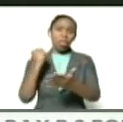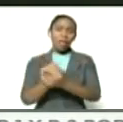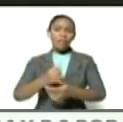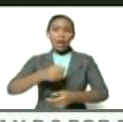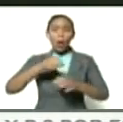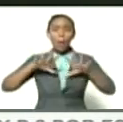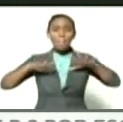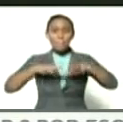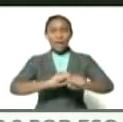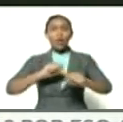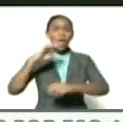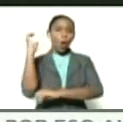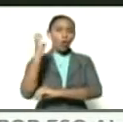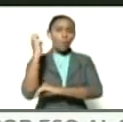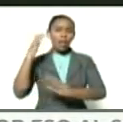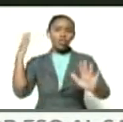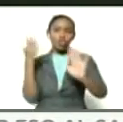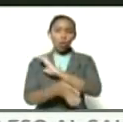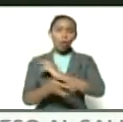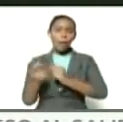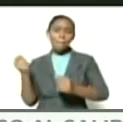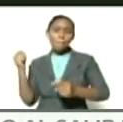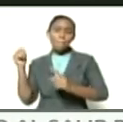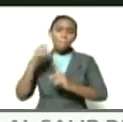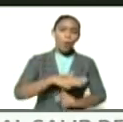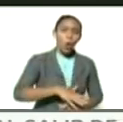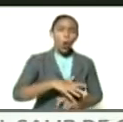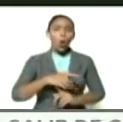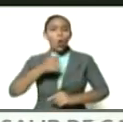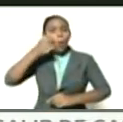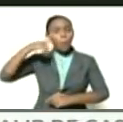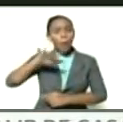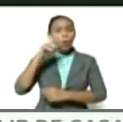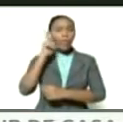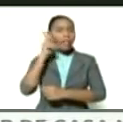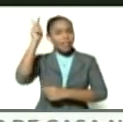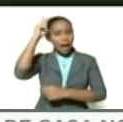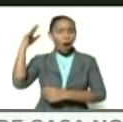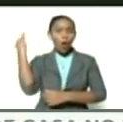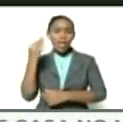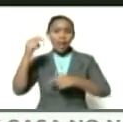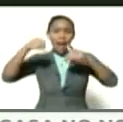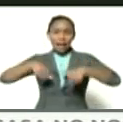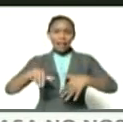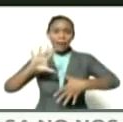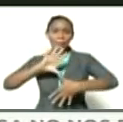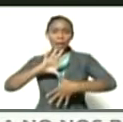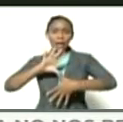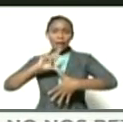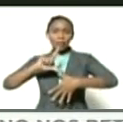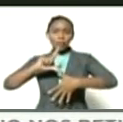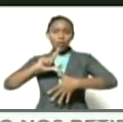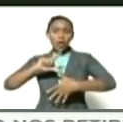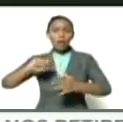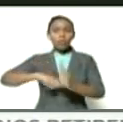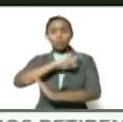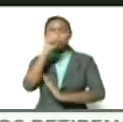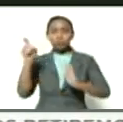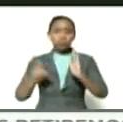imperios europeos sobre los pueblos indígenas originarios de América Latina, del Caribe y de América en general.